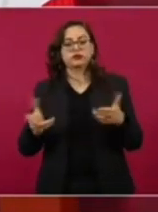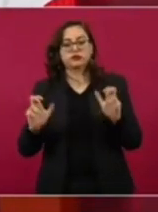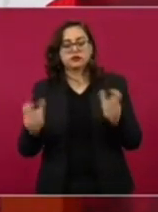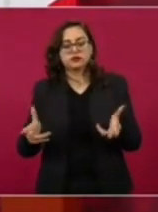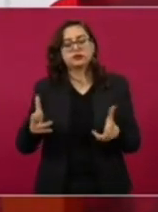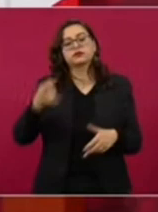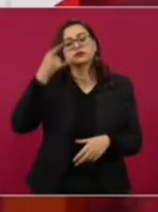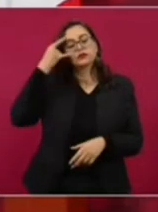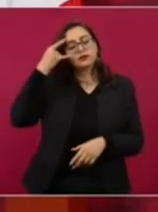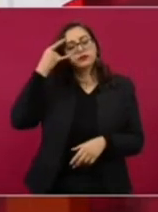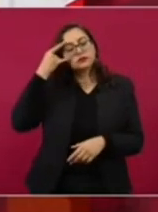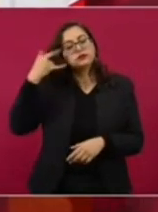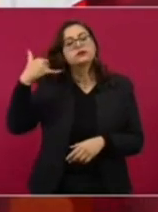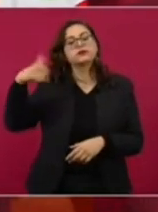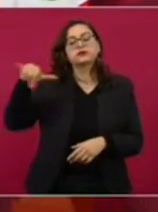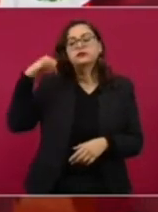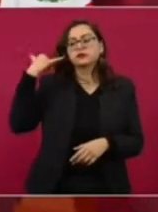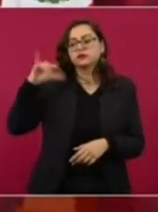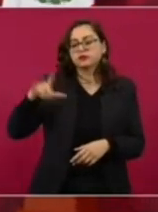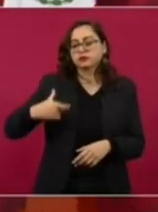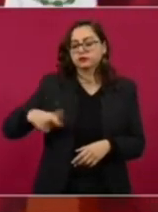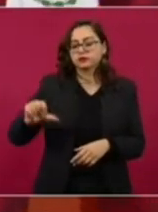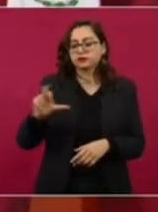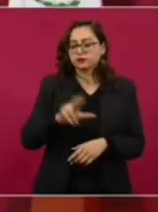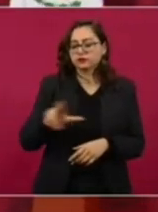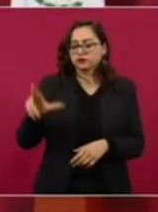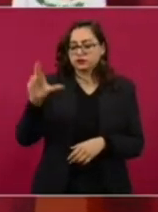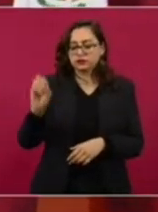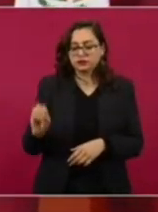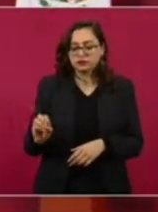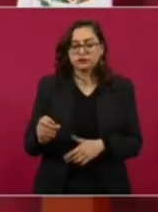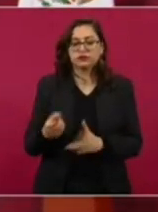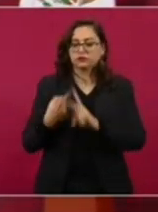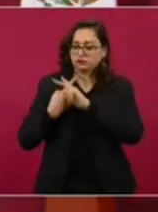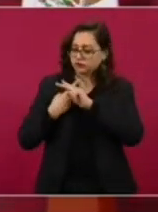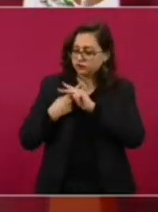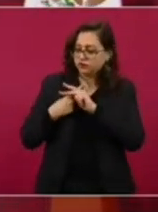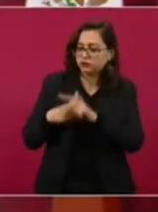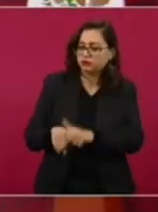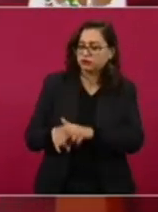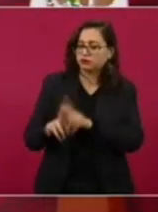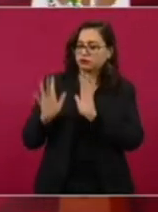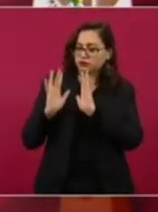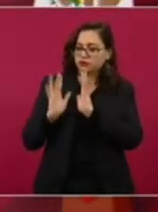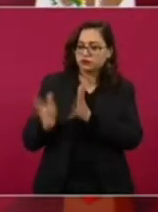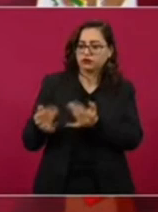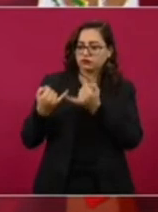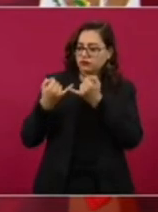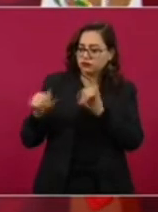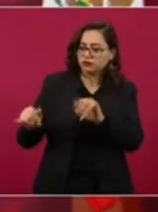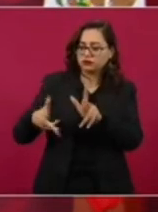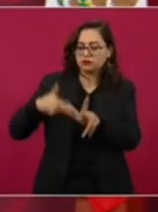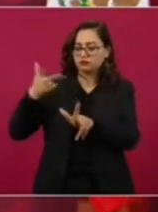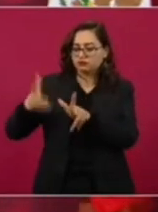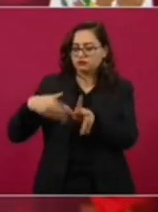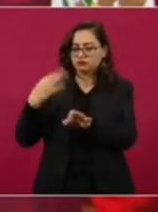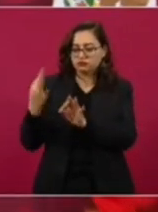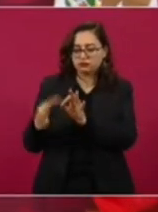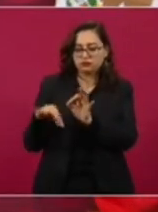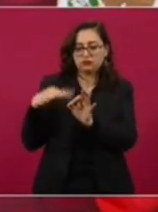Peche, Yucatán y Quintana Roo pueda iniciar sus operaciones en tiempo y forma.